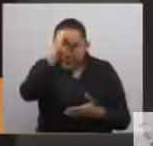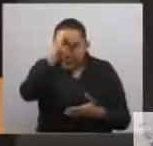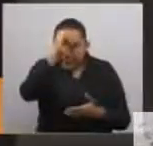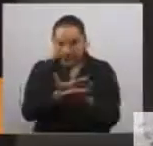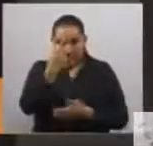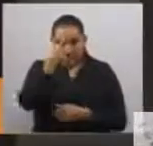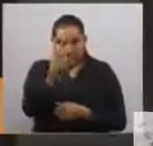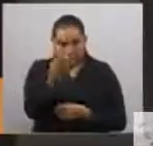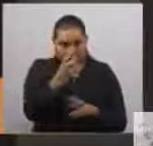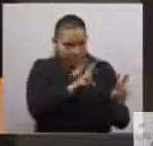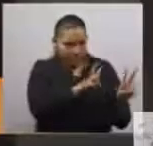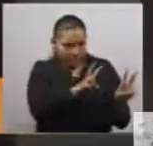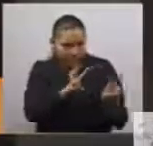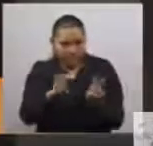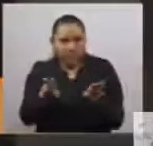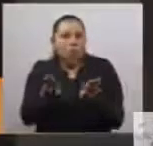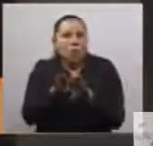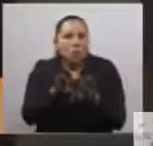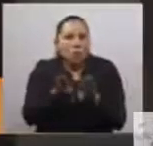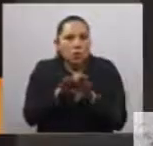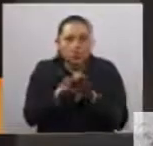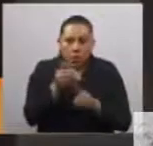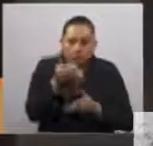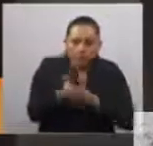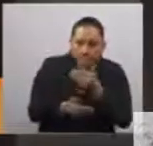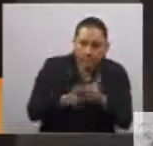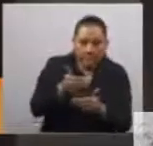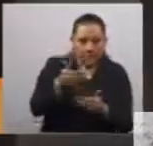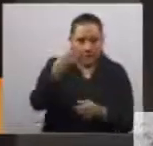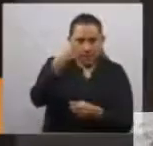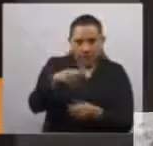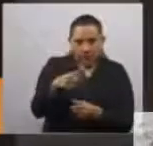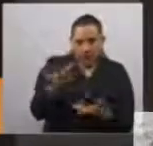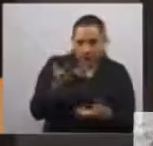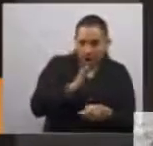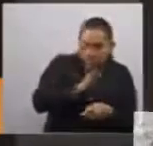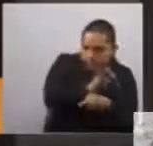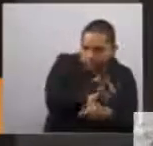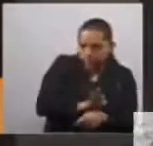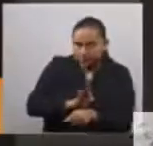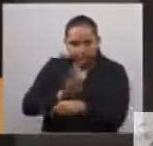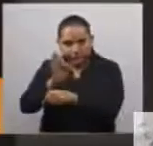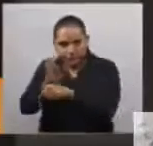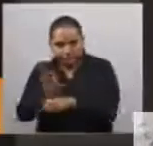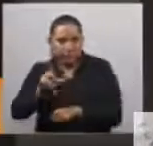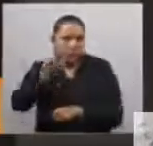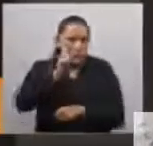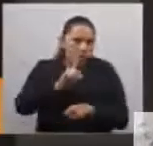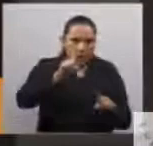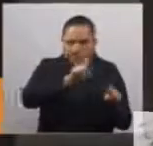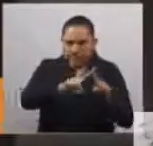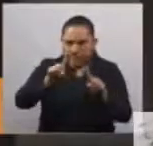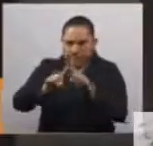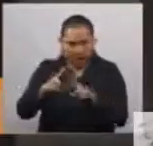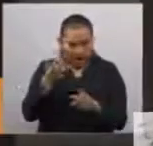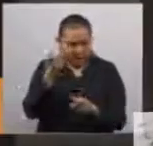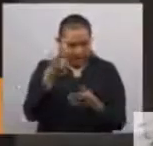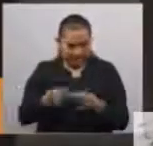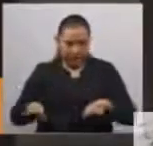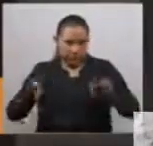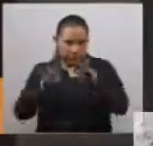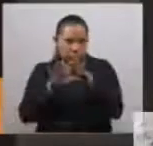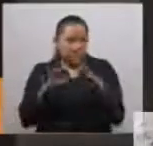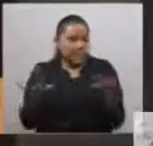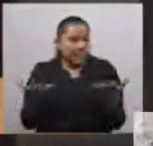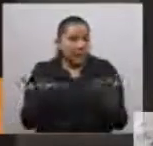en todos los espacios de la agenda pública y que han hecho posible que en esta ocasión estemos a punto de aprobar un